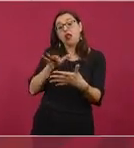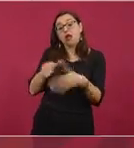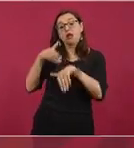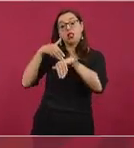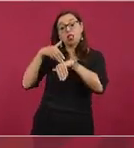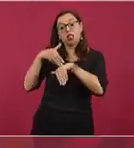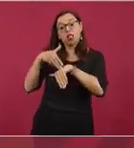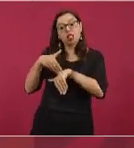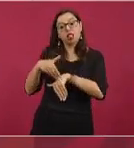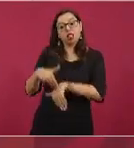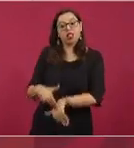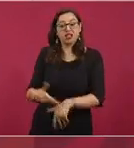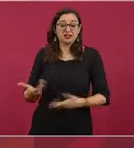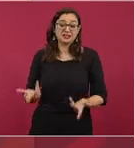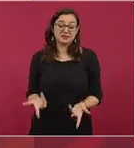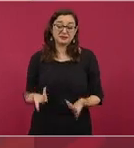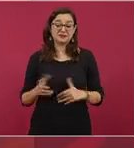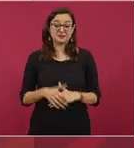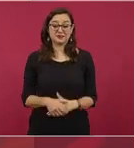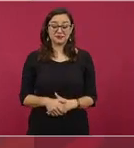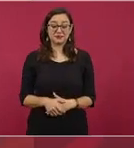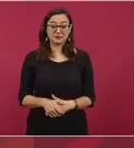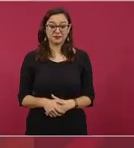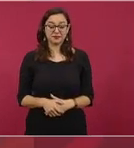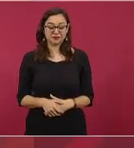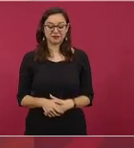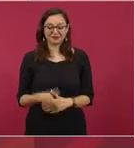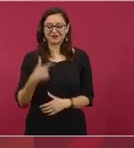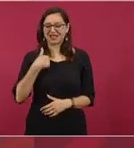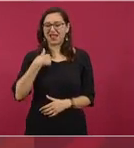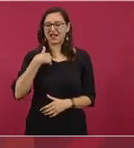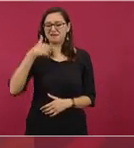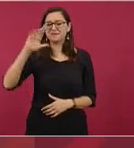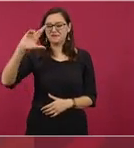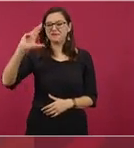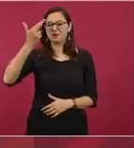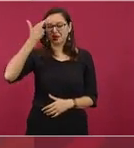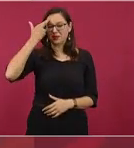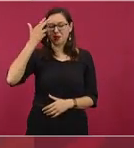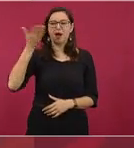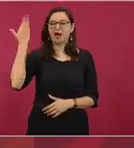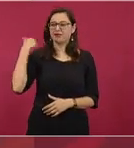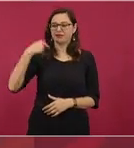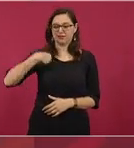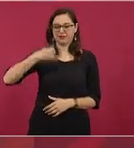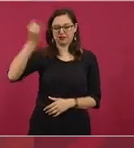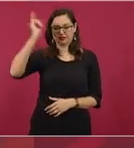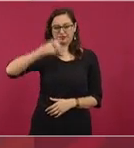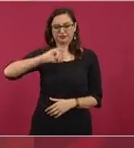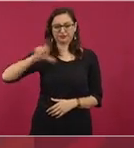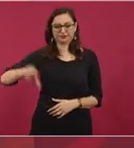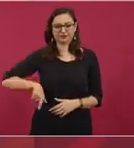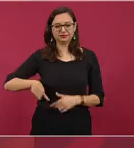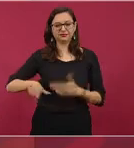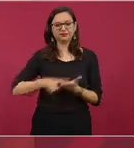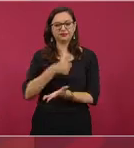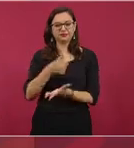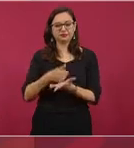Una vez me tocó ir a un acto, era yo jefe de gobierno y estaba